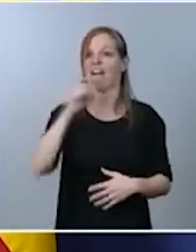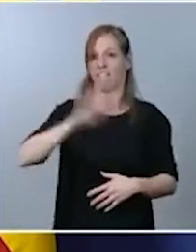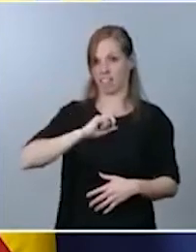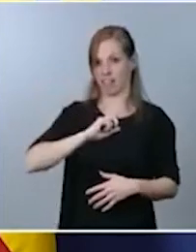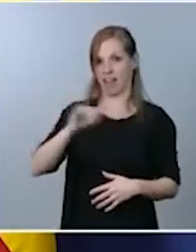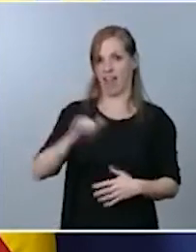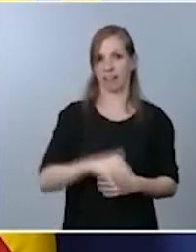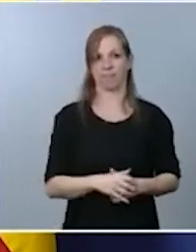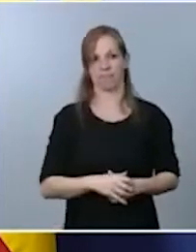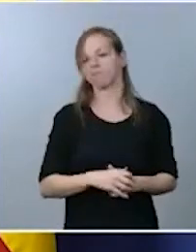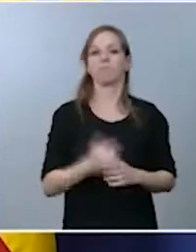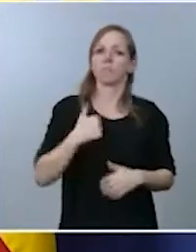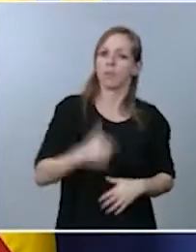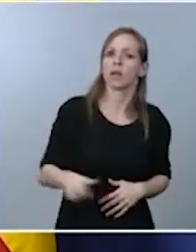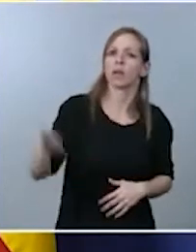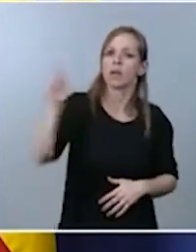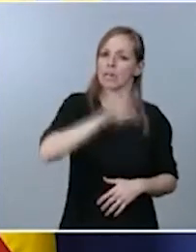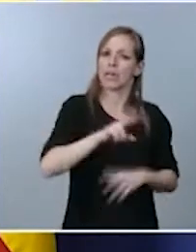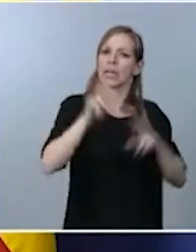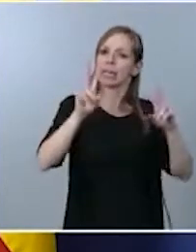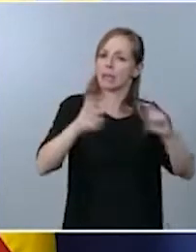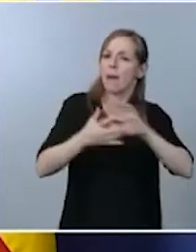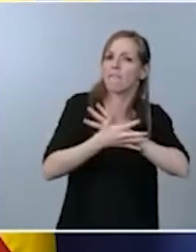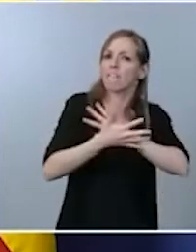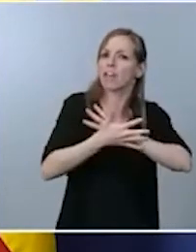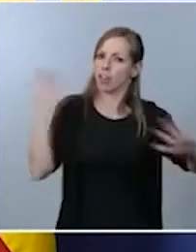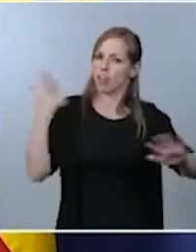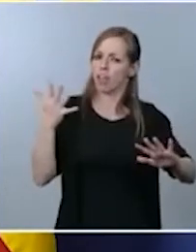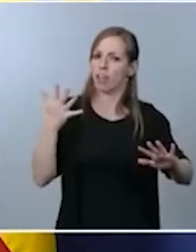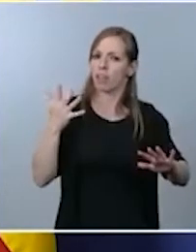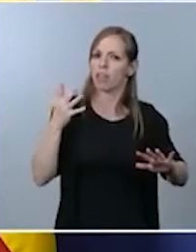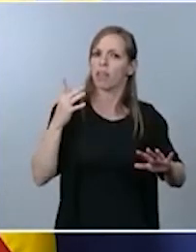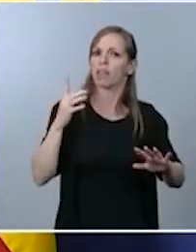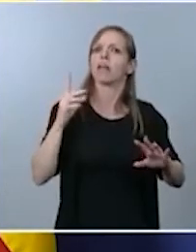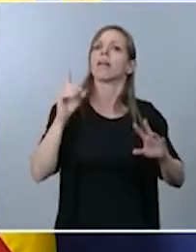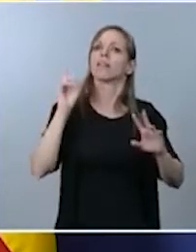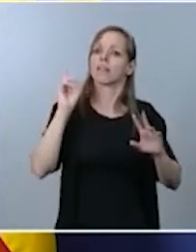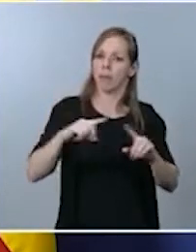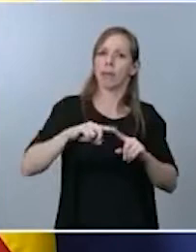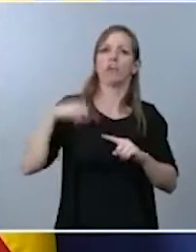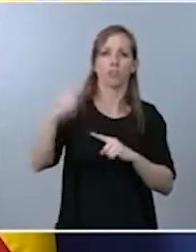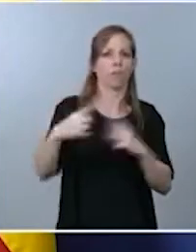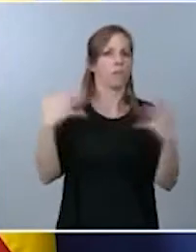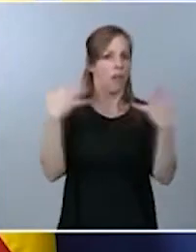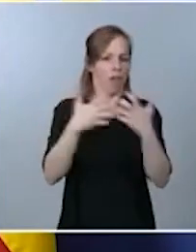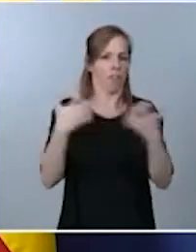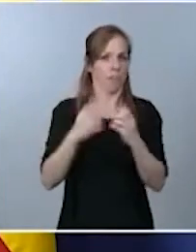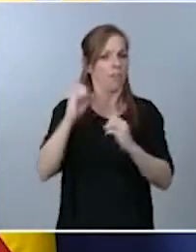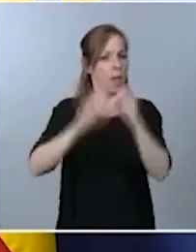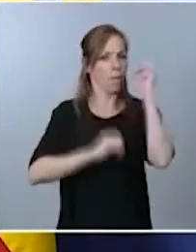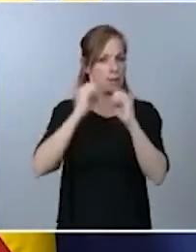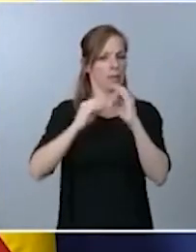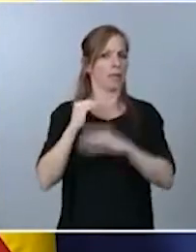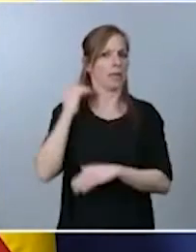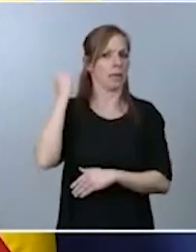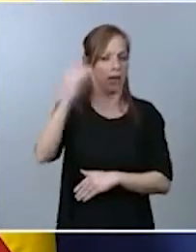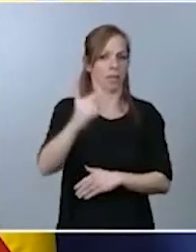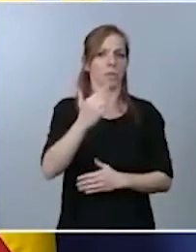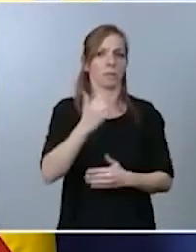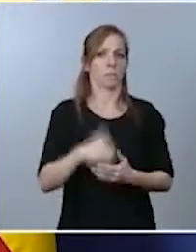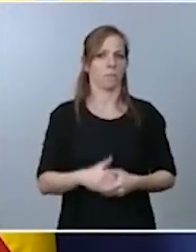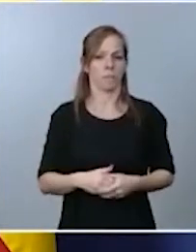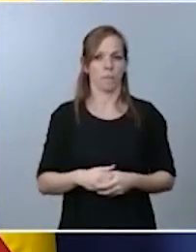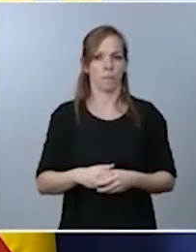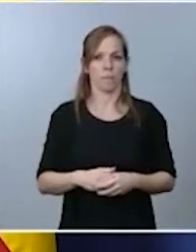que la velocidad es otro de los elementos determinantes de la sinestralidad respecto a los accidentes de tráfico